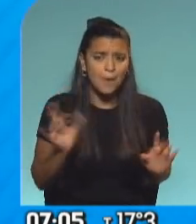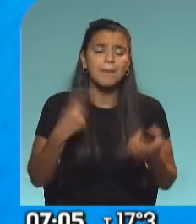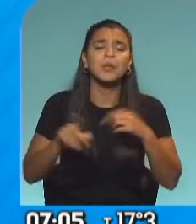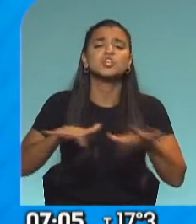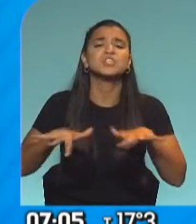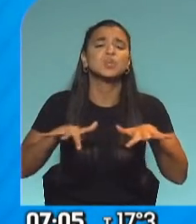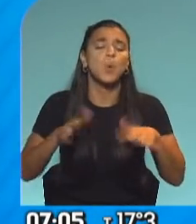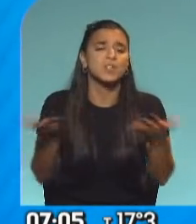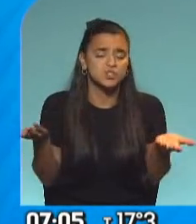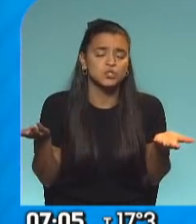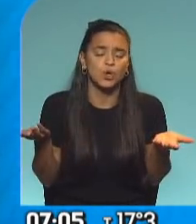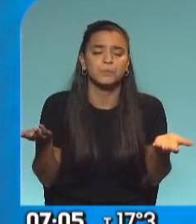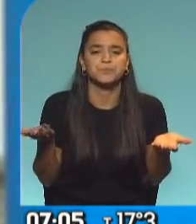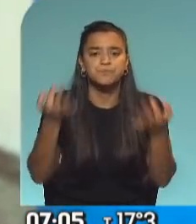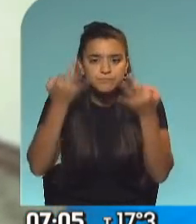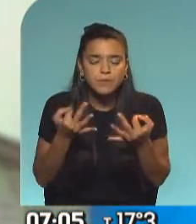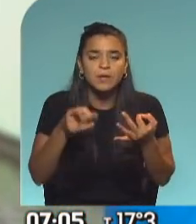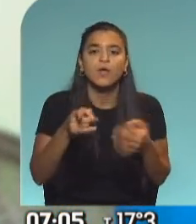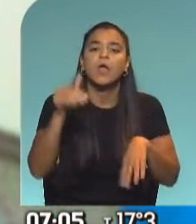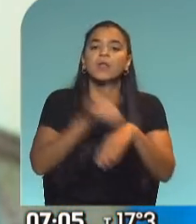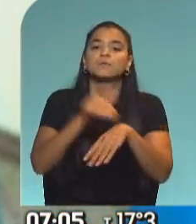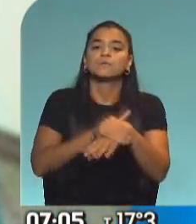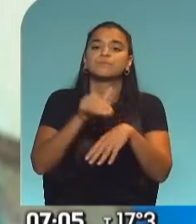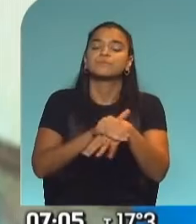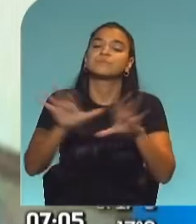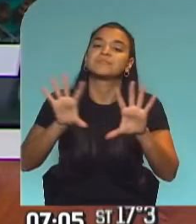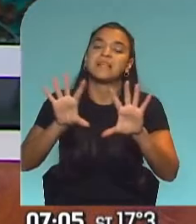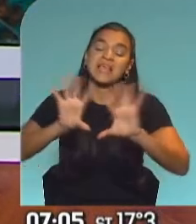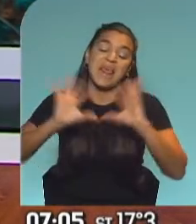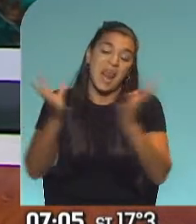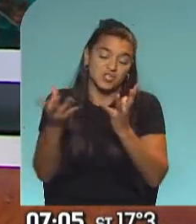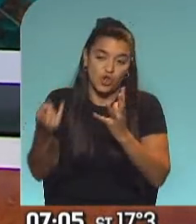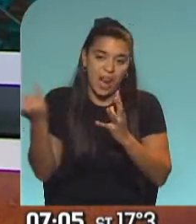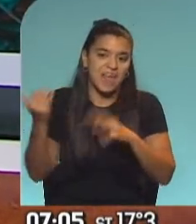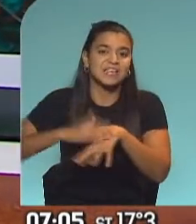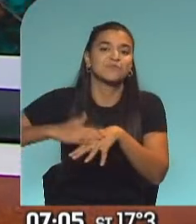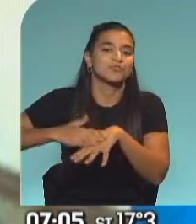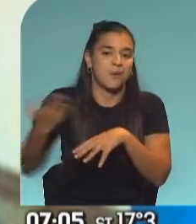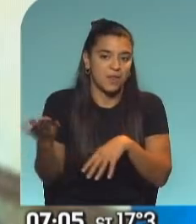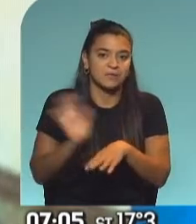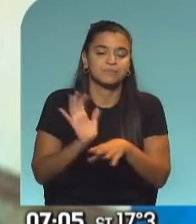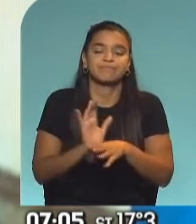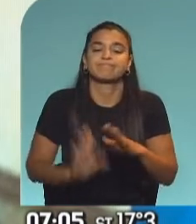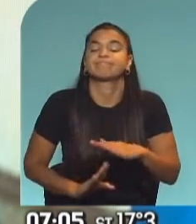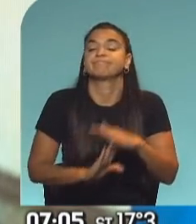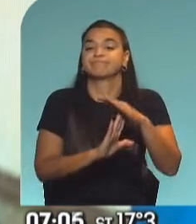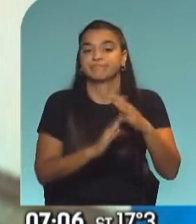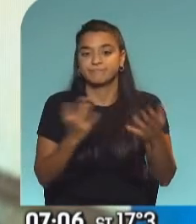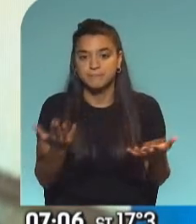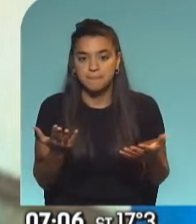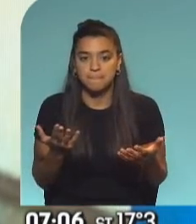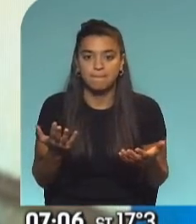que tiene que ver en particular con un compromiso internacional. Uno entiende que quizá por no manchar el prestigio, si se quiere,